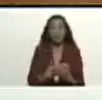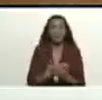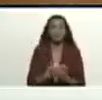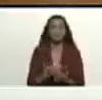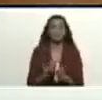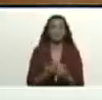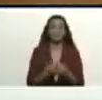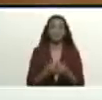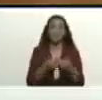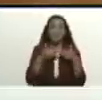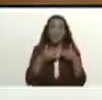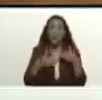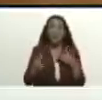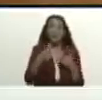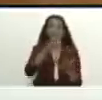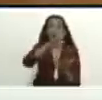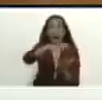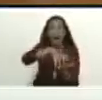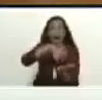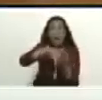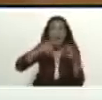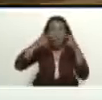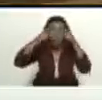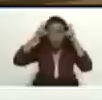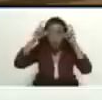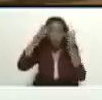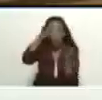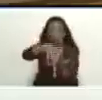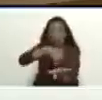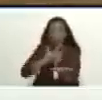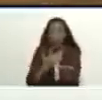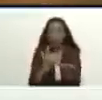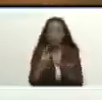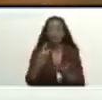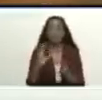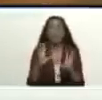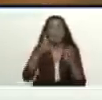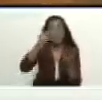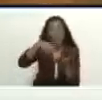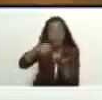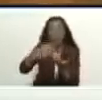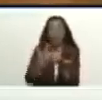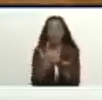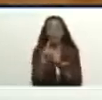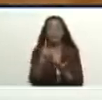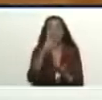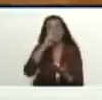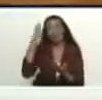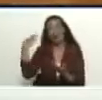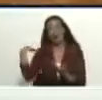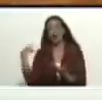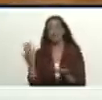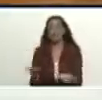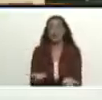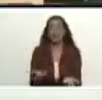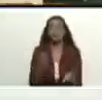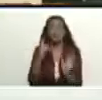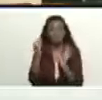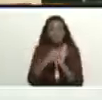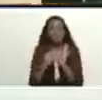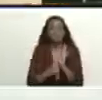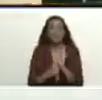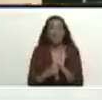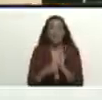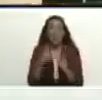en materia agrícola y bastante apoyo que nos dieron en esa época que yo califico la época